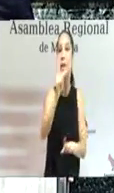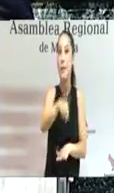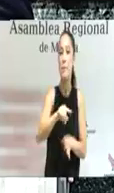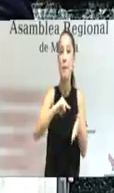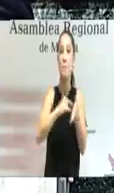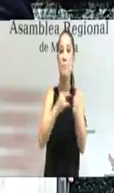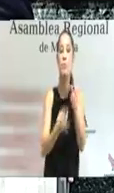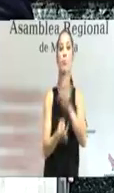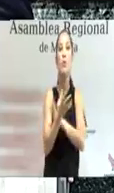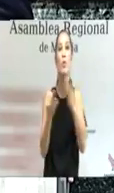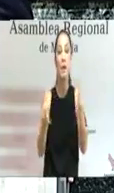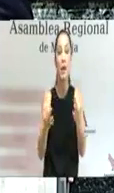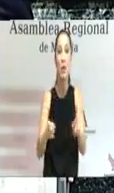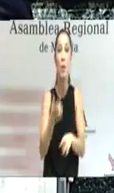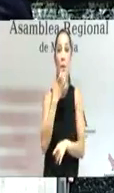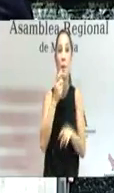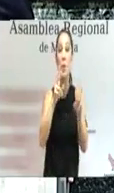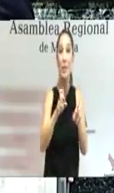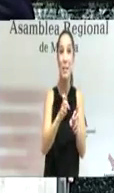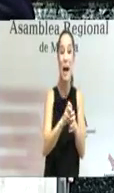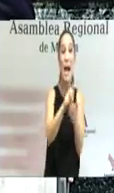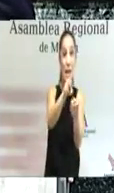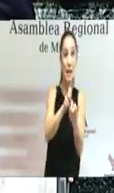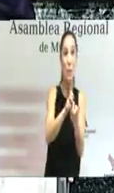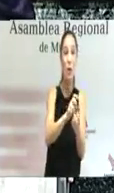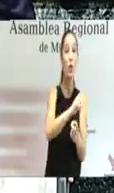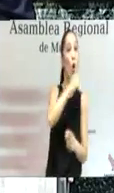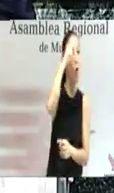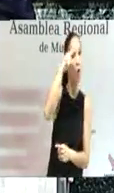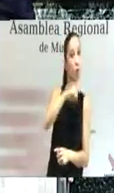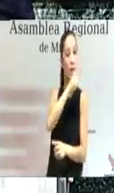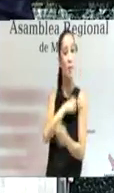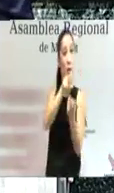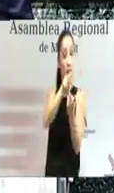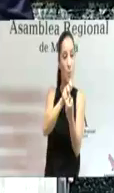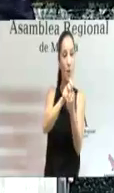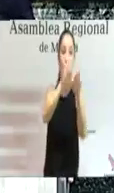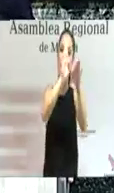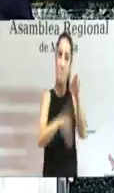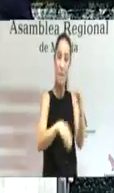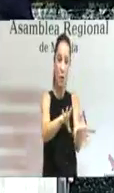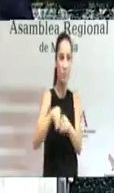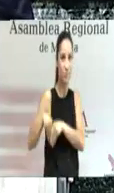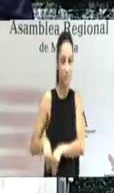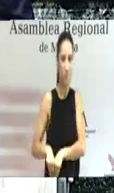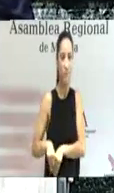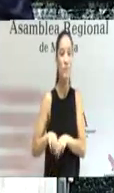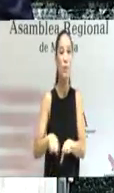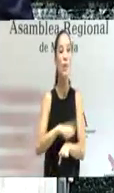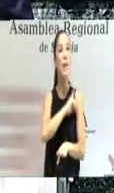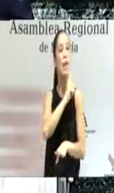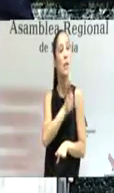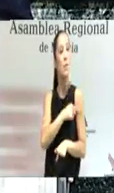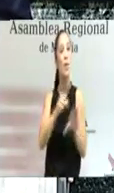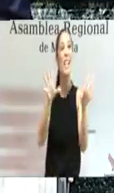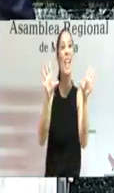este año las exenciones fiscales en cultura y deporte, una cultura cercana y un deporte que alcanzará pronto las 100.000 licencias